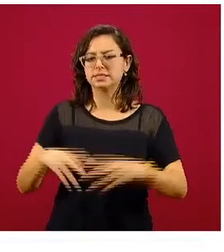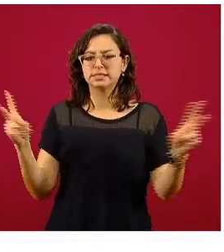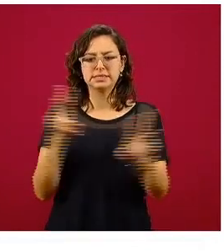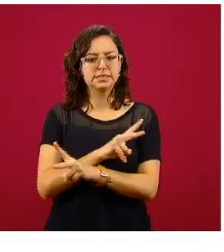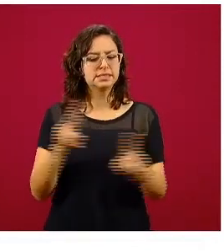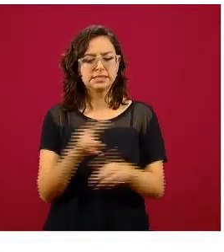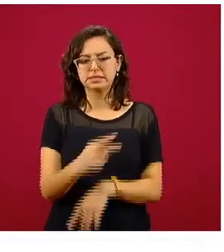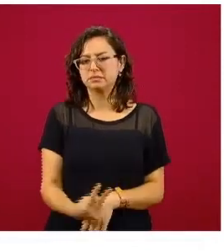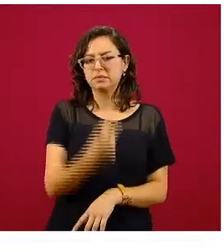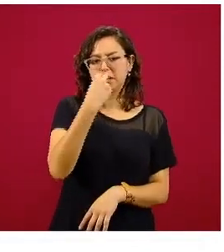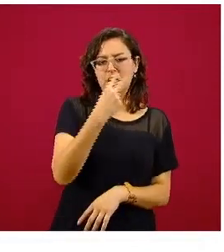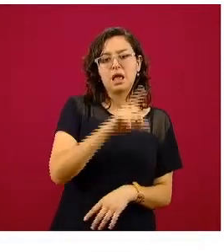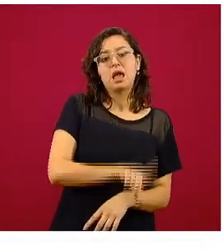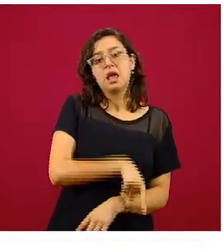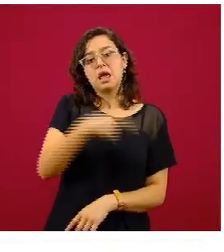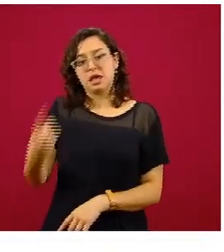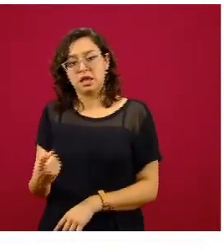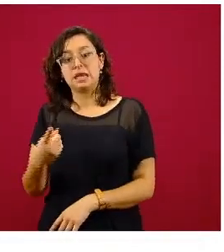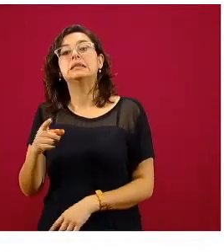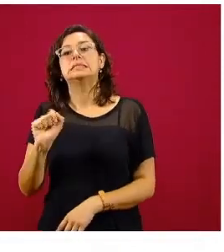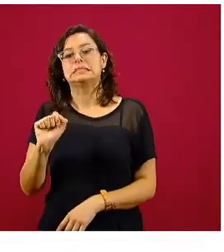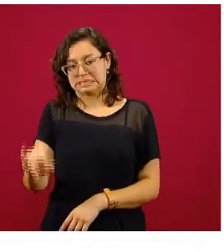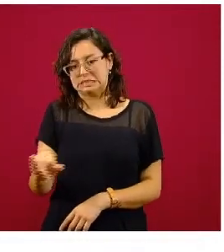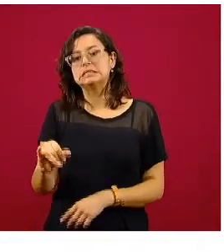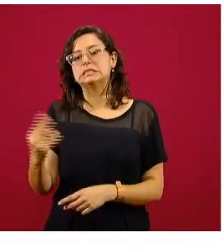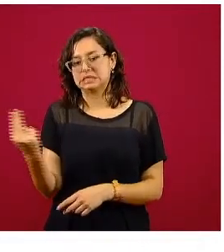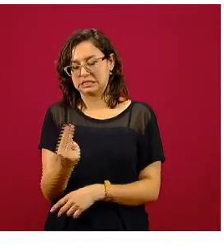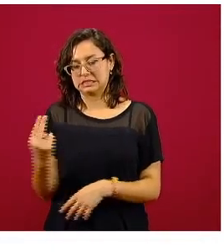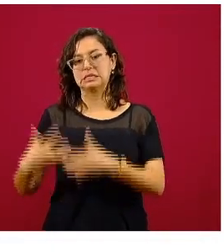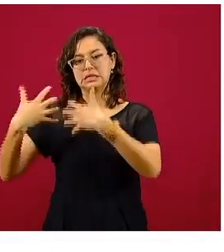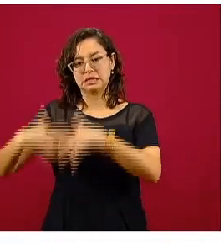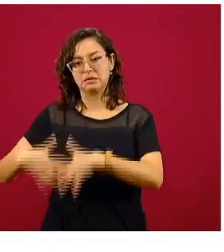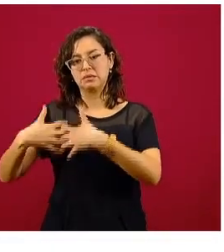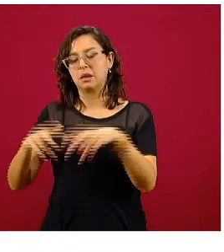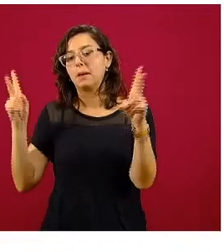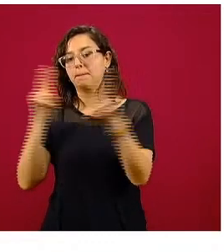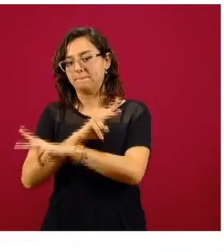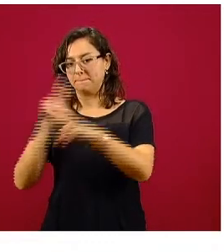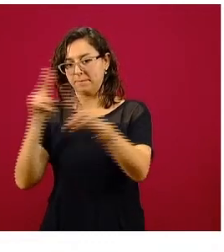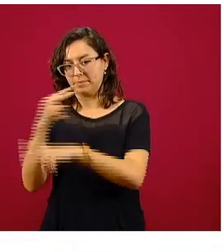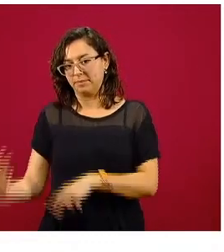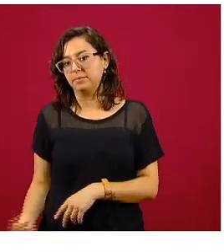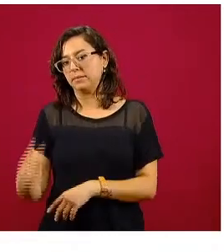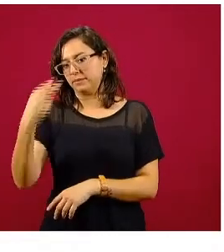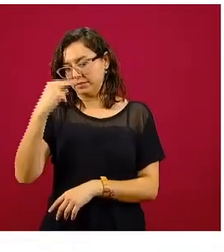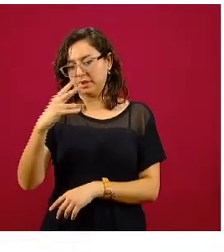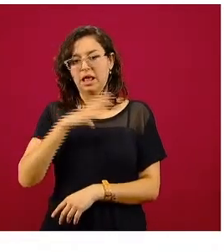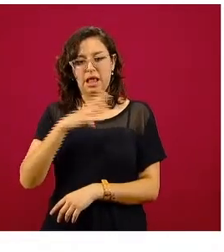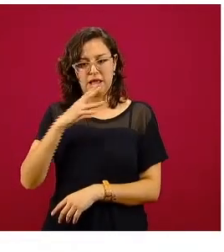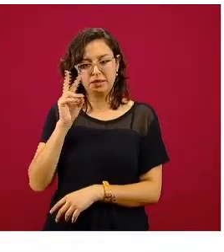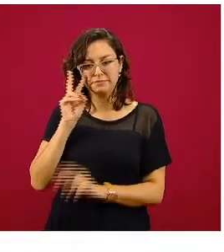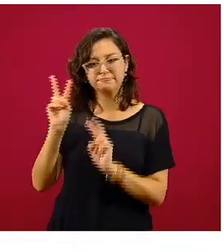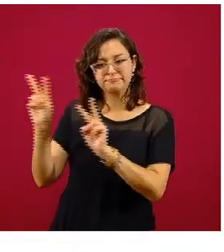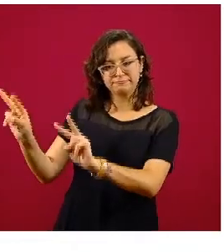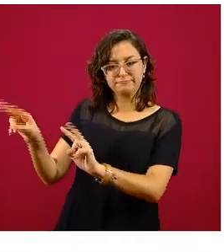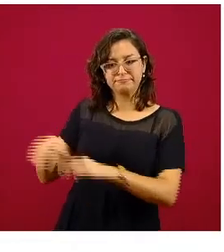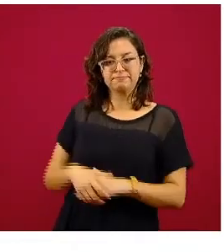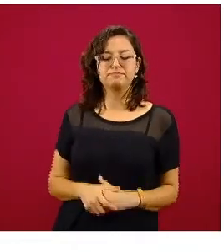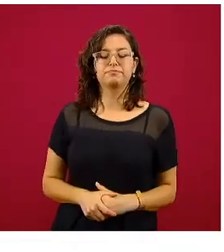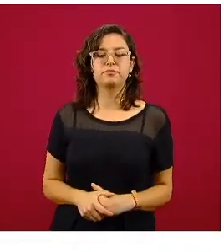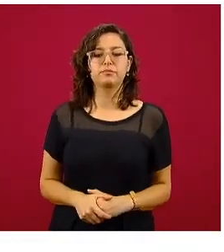tenemos las camas IRA con ventilador, que son precisamente para los pacientes críticos que sí requieren este tipo de atención.